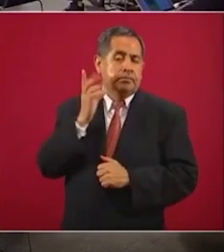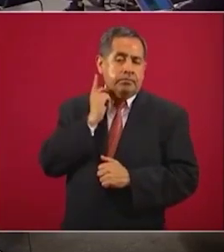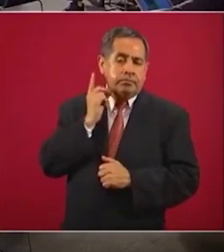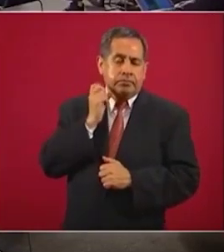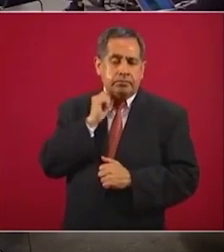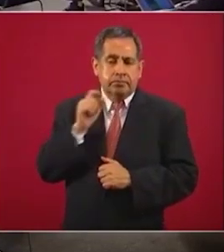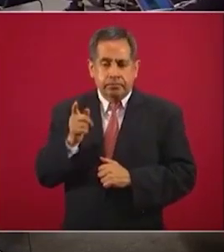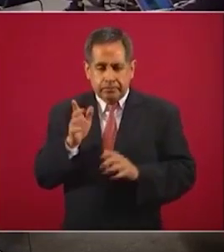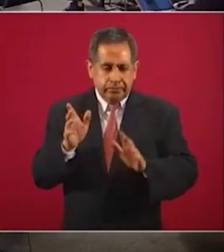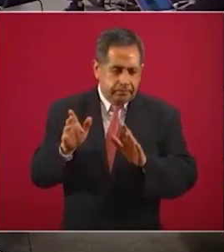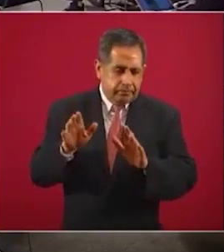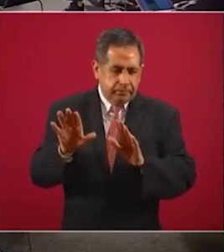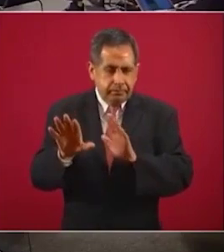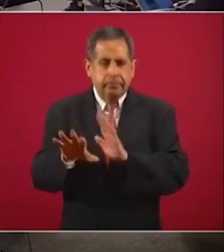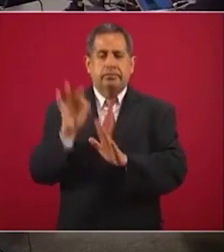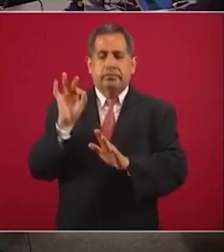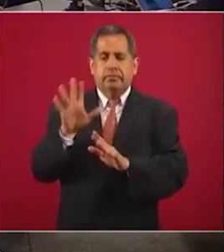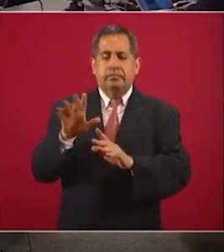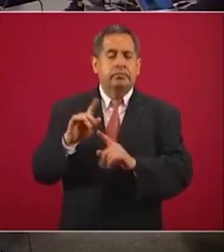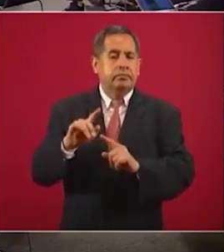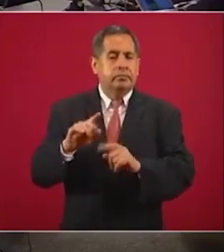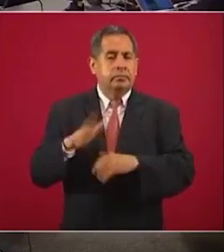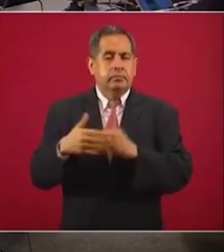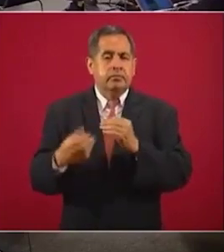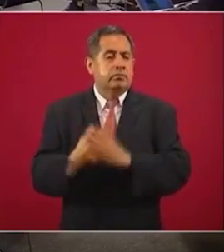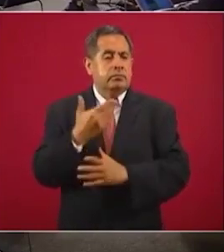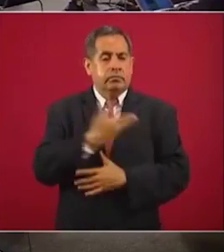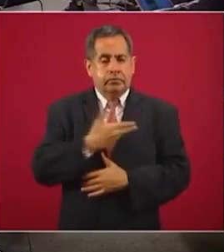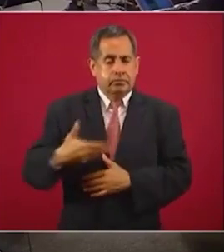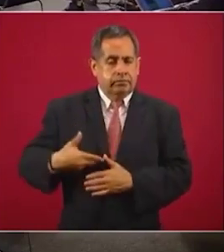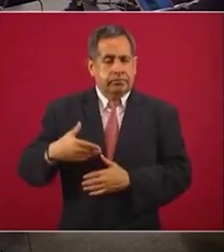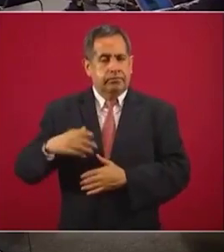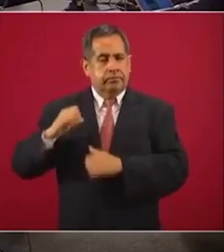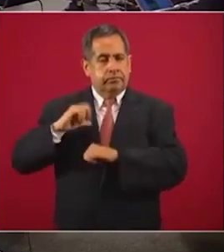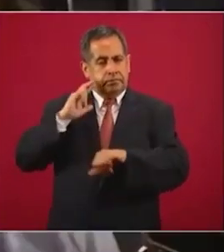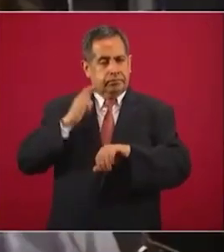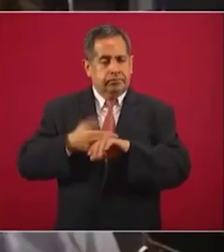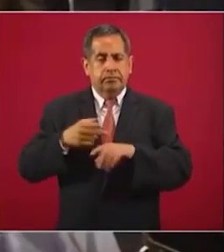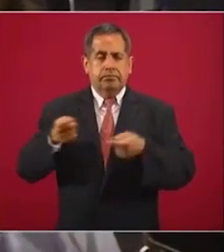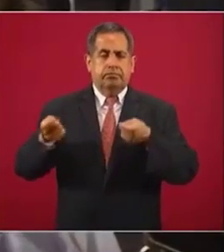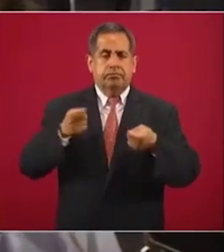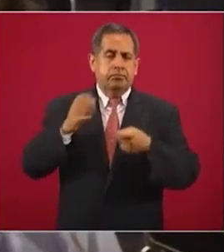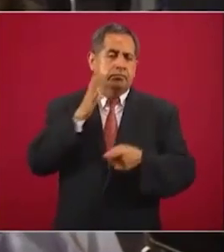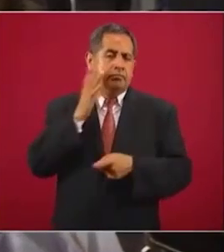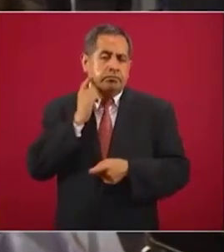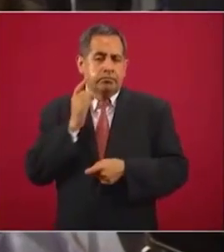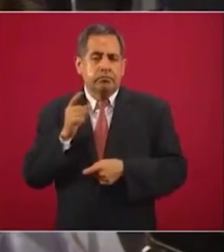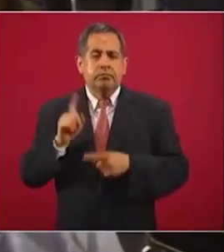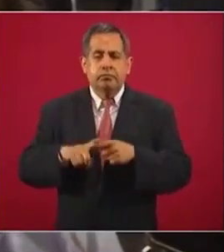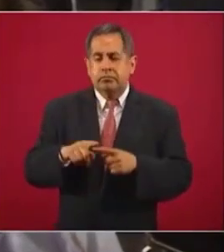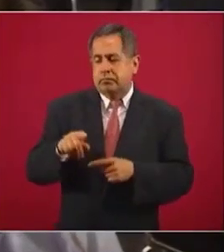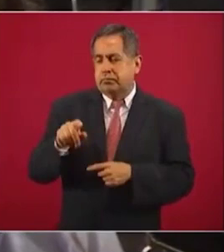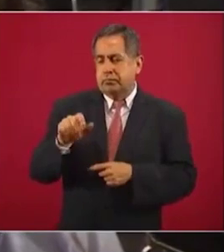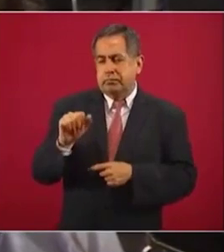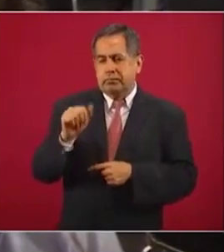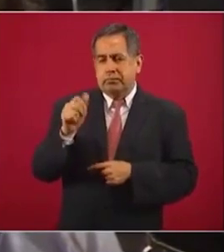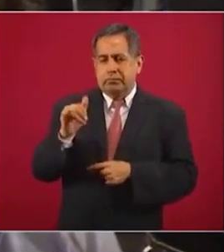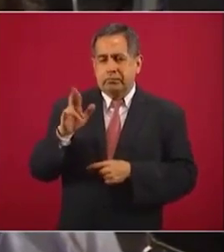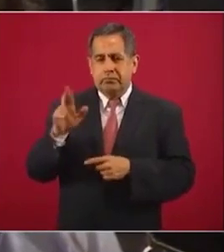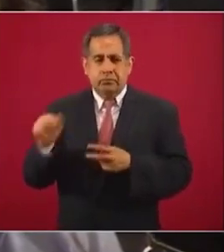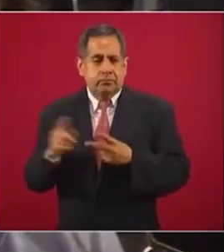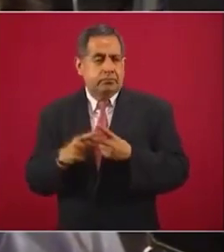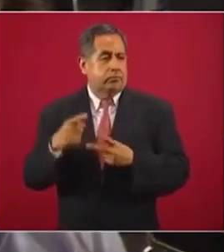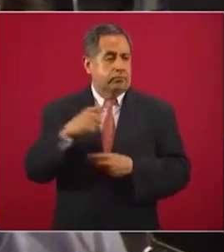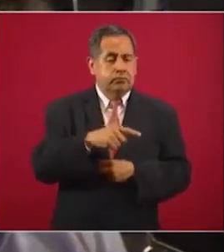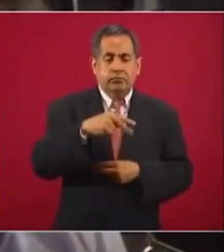ya se eligió a Dulce María Sauri Riancho como la presidenta de la Cámara, sin embargo, pues hubo señalamientos de quien fuera su principal contendiente, Gerardo Fernández